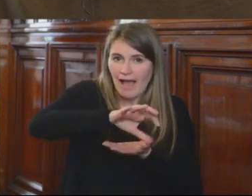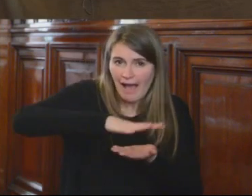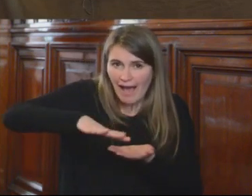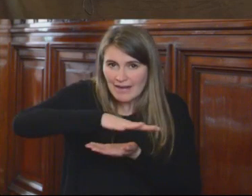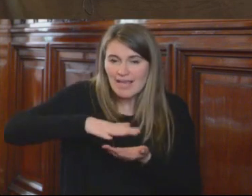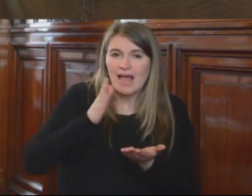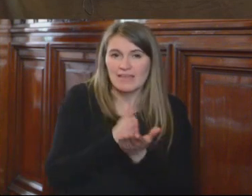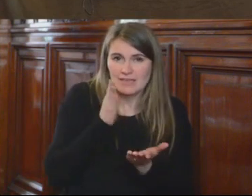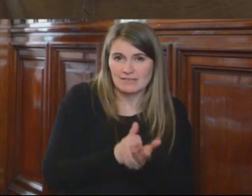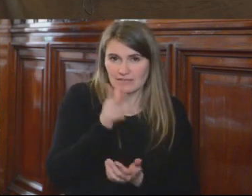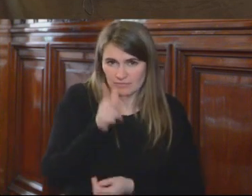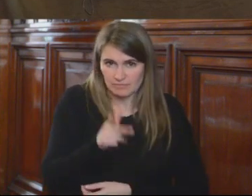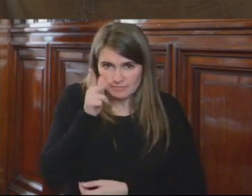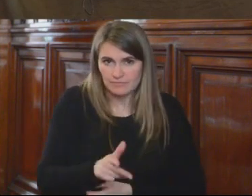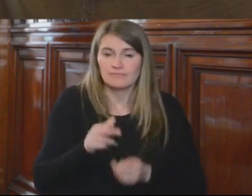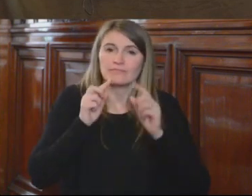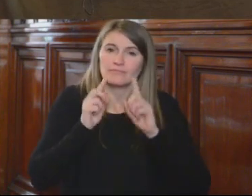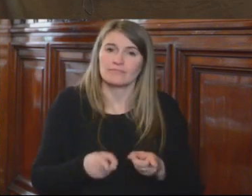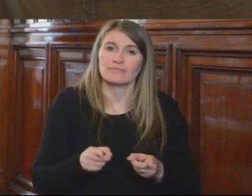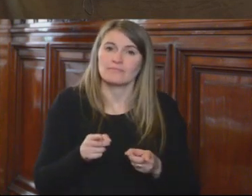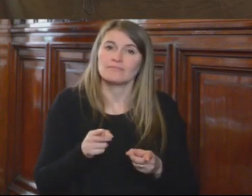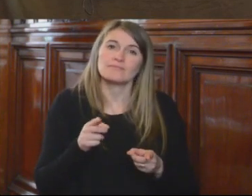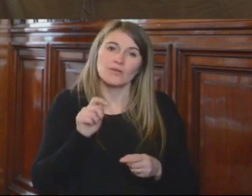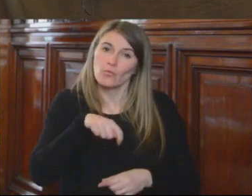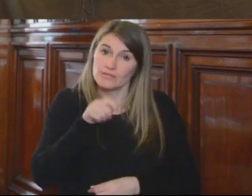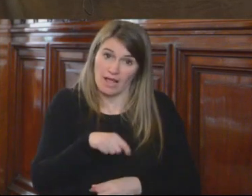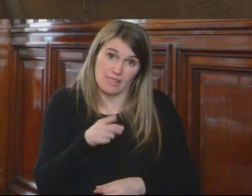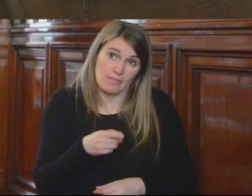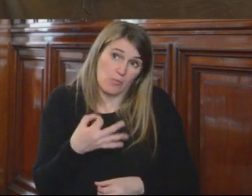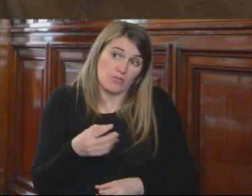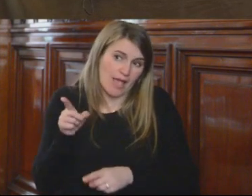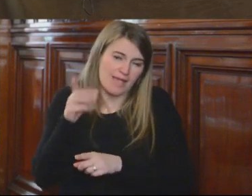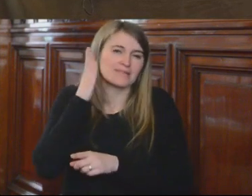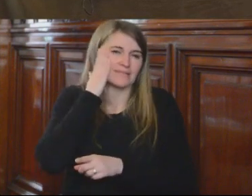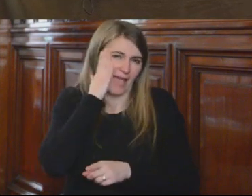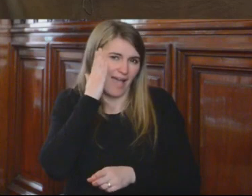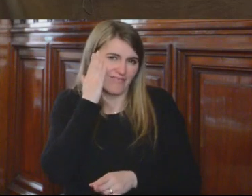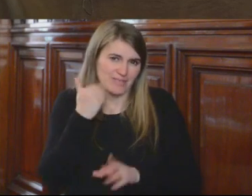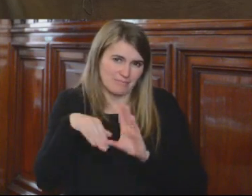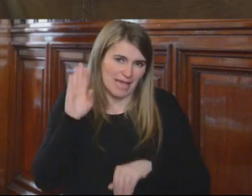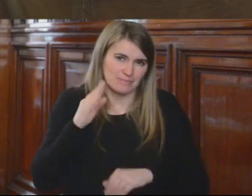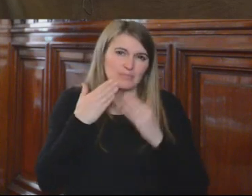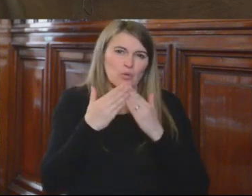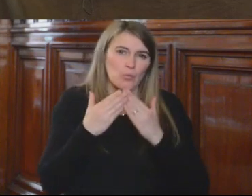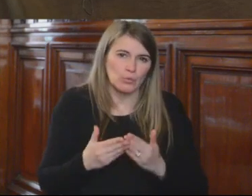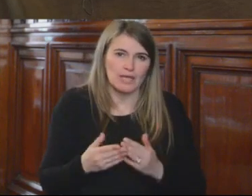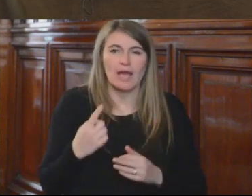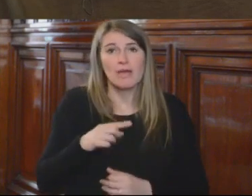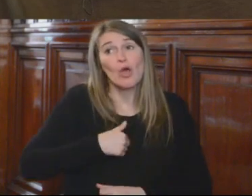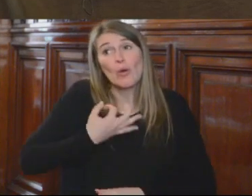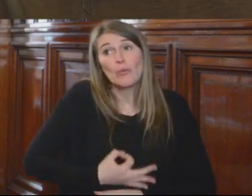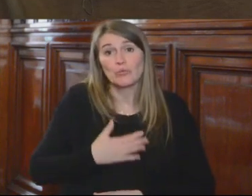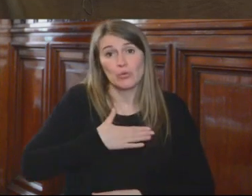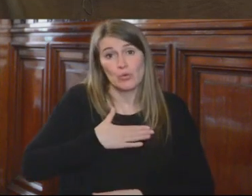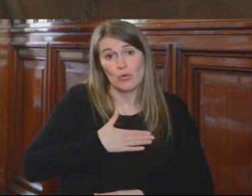derechos humanos y también de dependencia judicial, sabrá mejor que yo hacer preguntas. Espero como las audiencias son